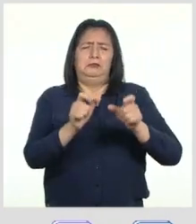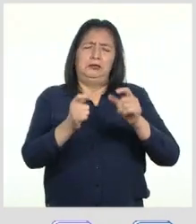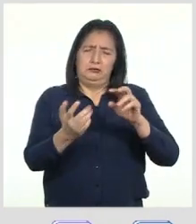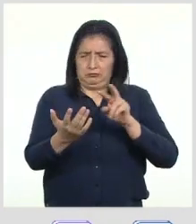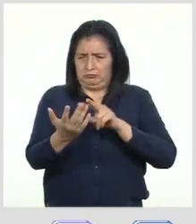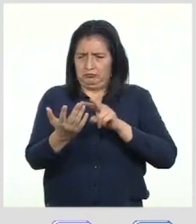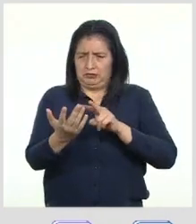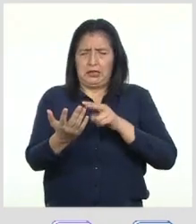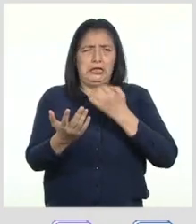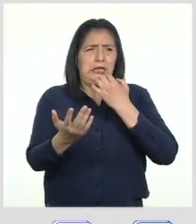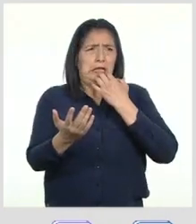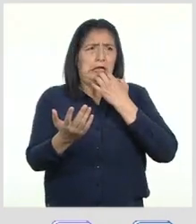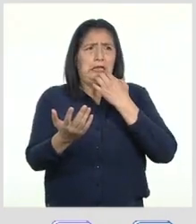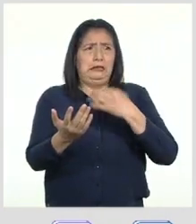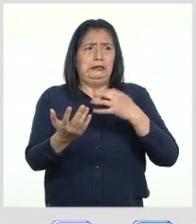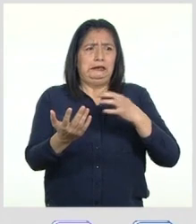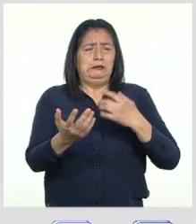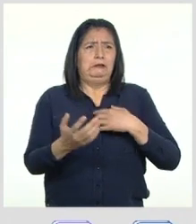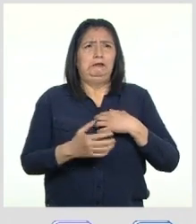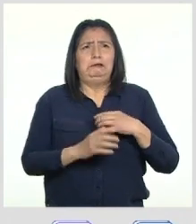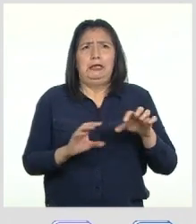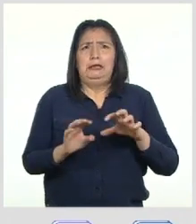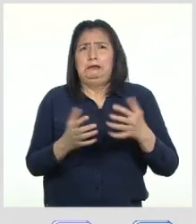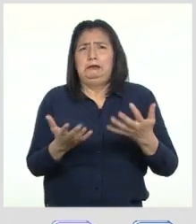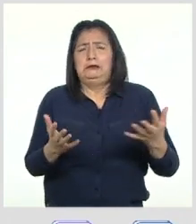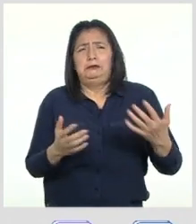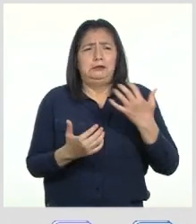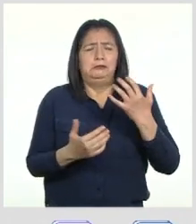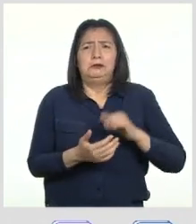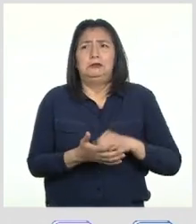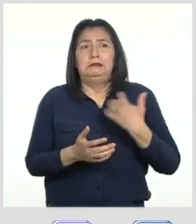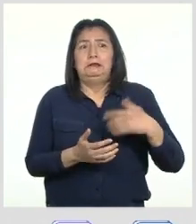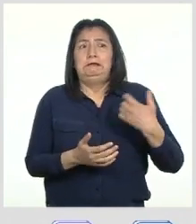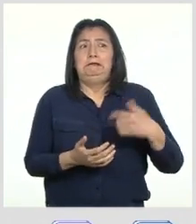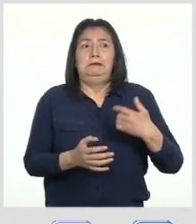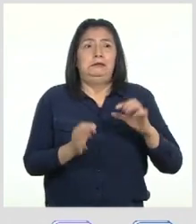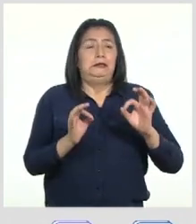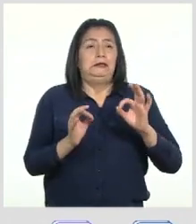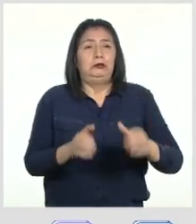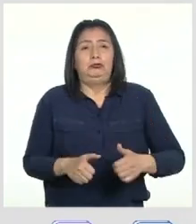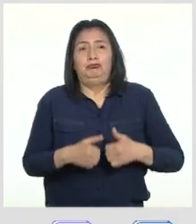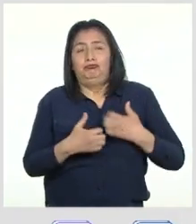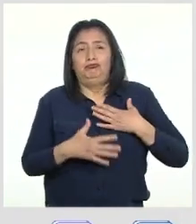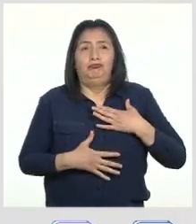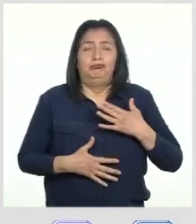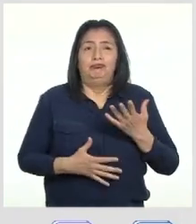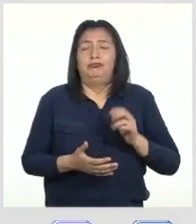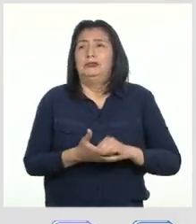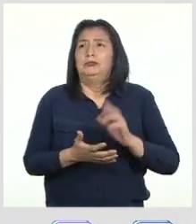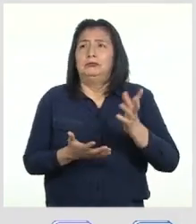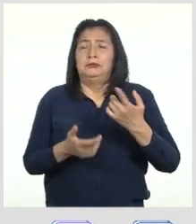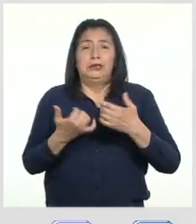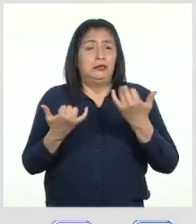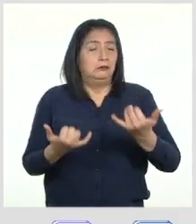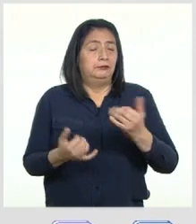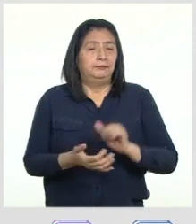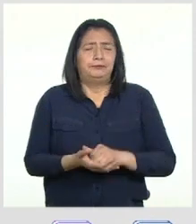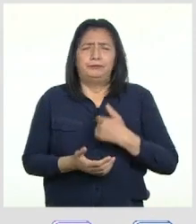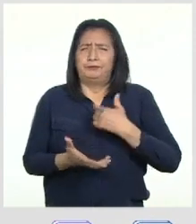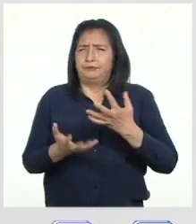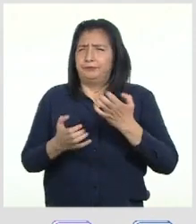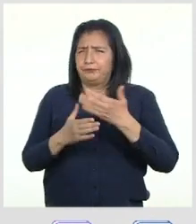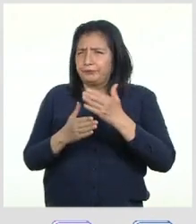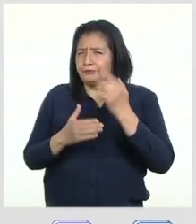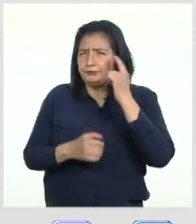tengan miedo o actúen por miedo Y lleguen a poner en riesgo su propio bienestar Para nuestra actividad de hoy, quiero